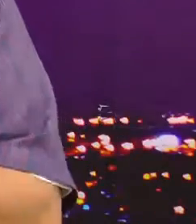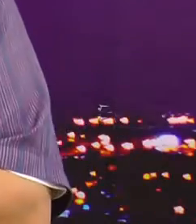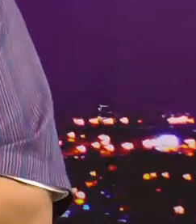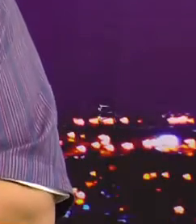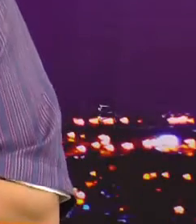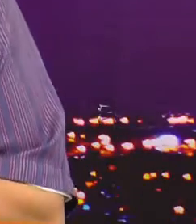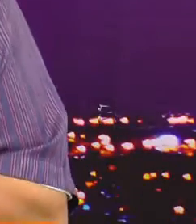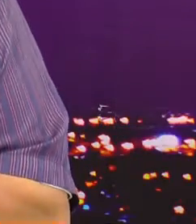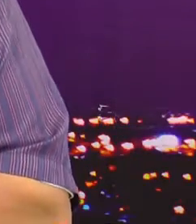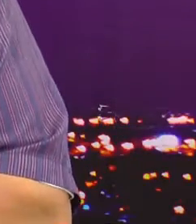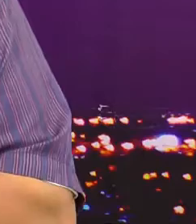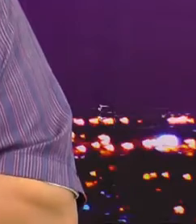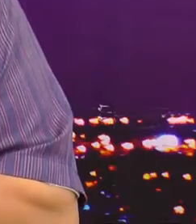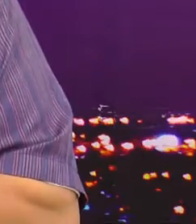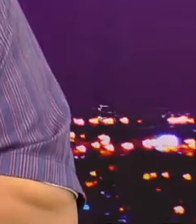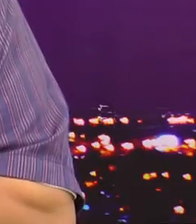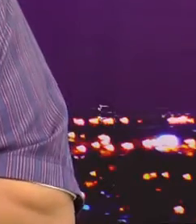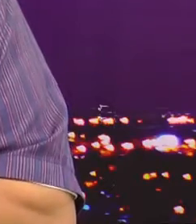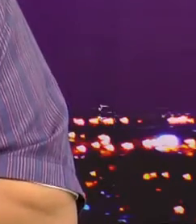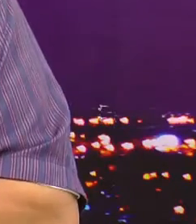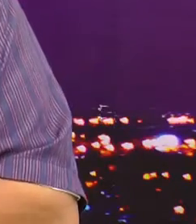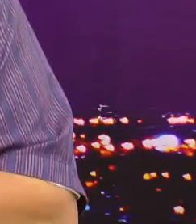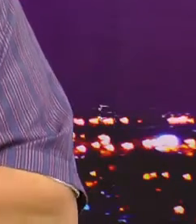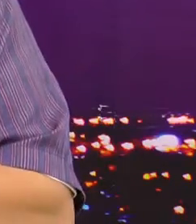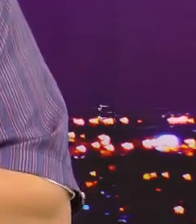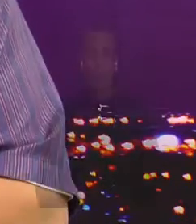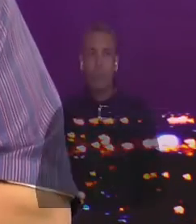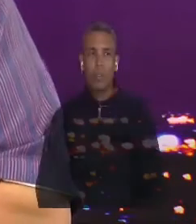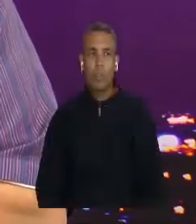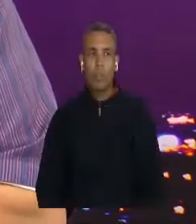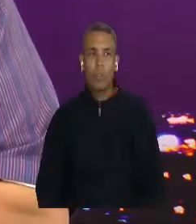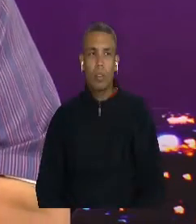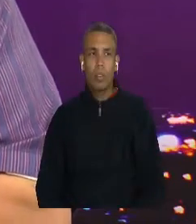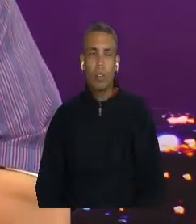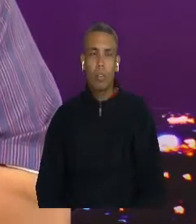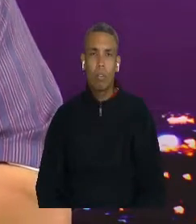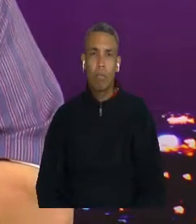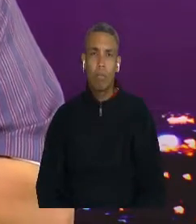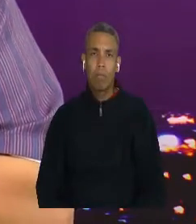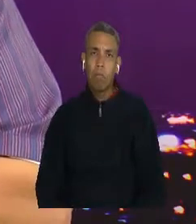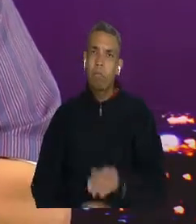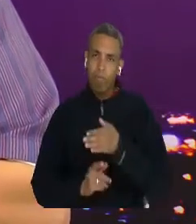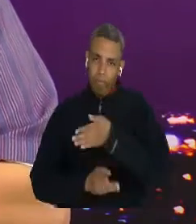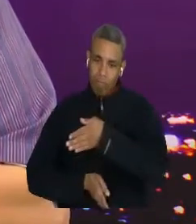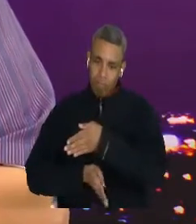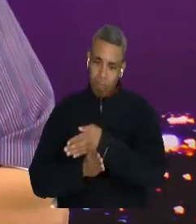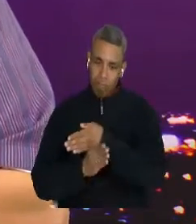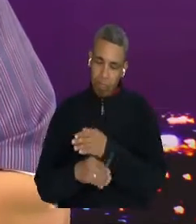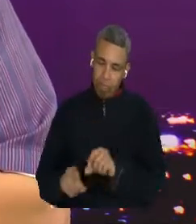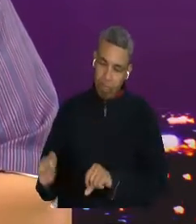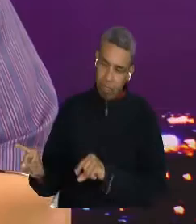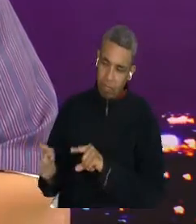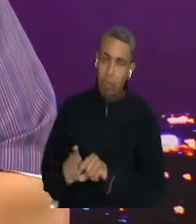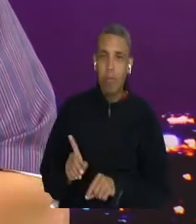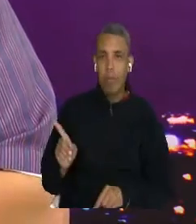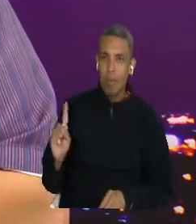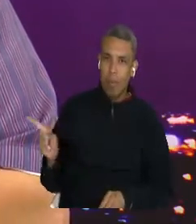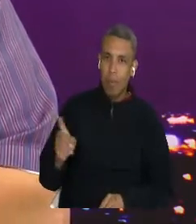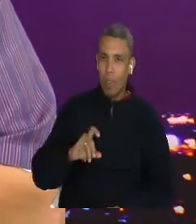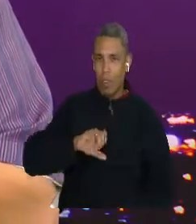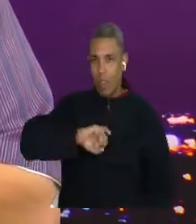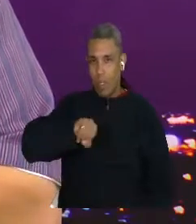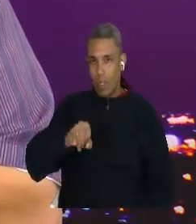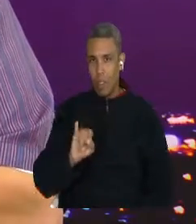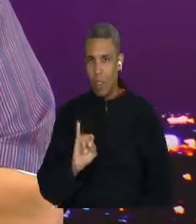El segundo segmento de primer plano de Enlace Televisión Grato es compartir, reitero, con Jimmy Picón su